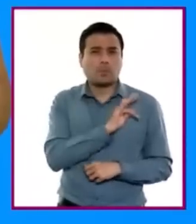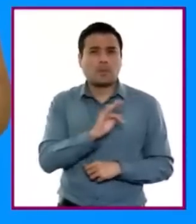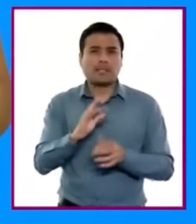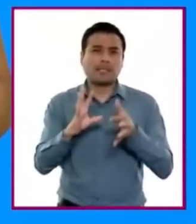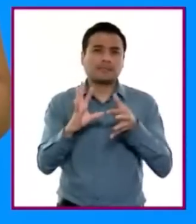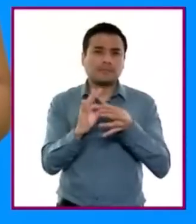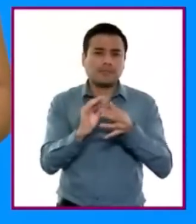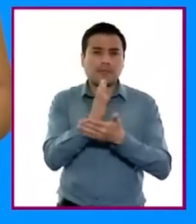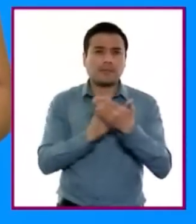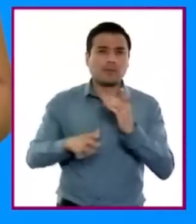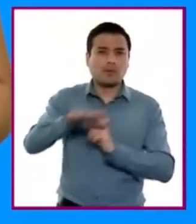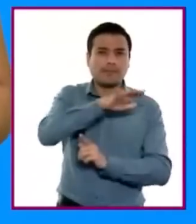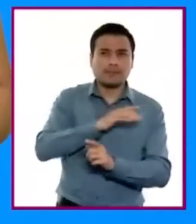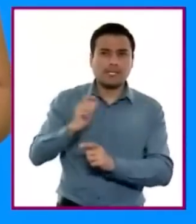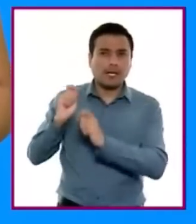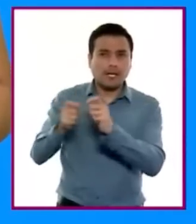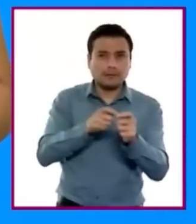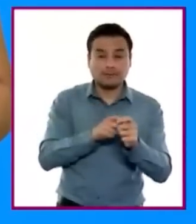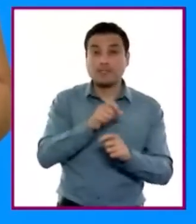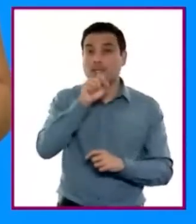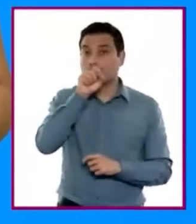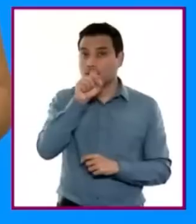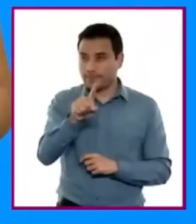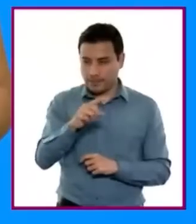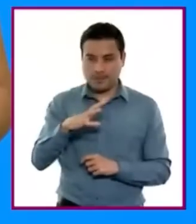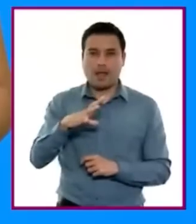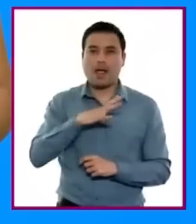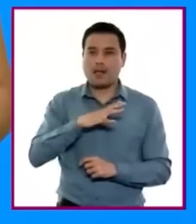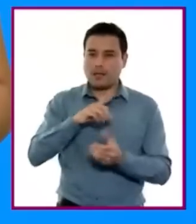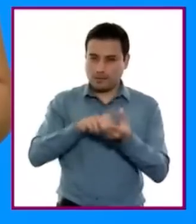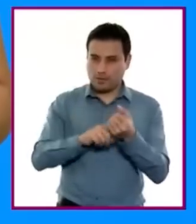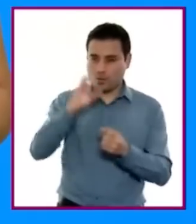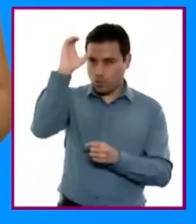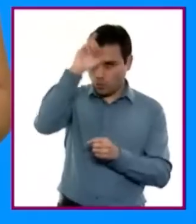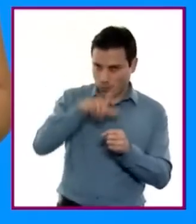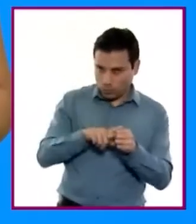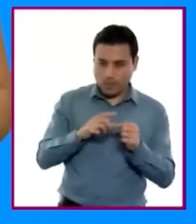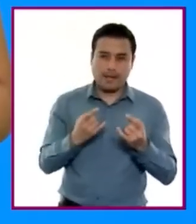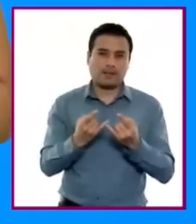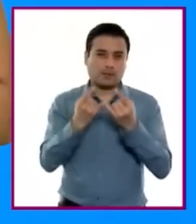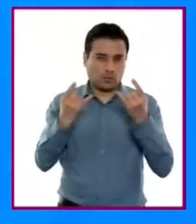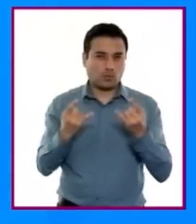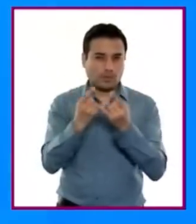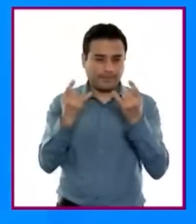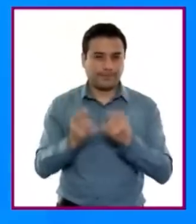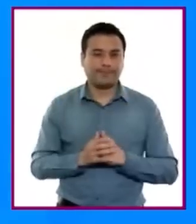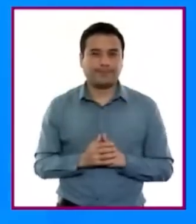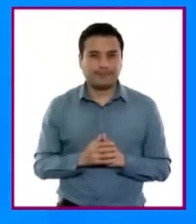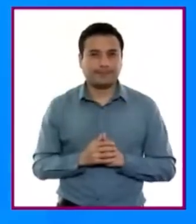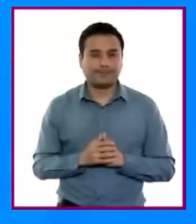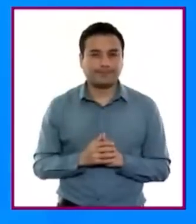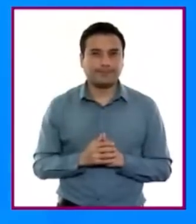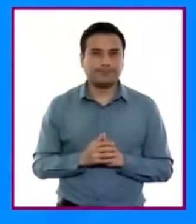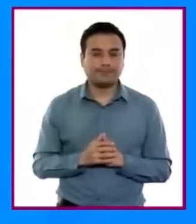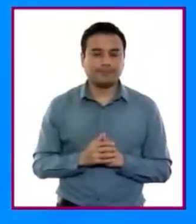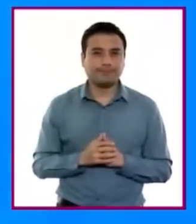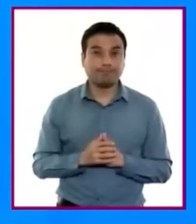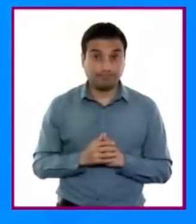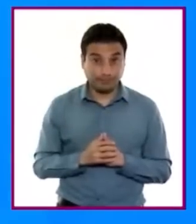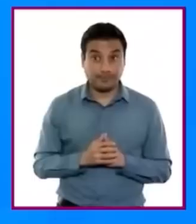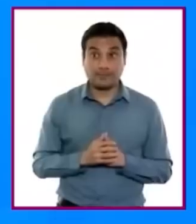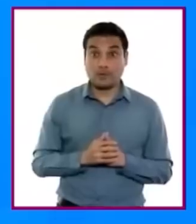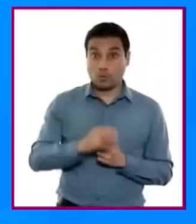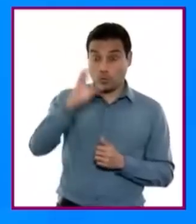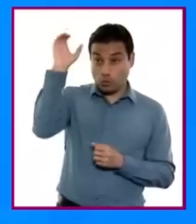natural, que a su vez está condicionada por factores culturales e históricos. No se puede afirmar que la